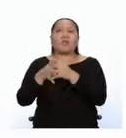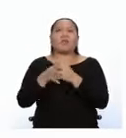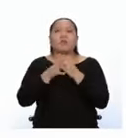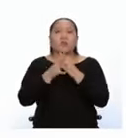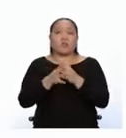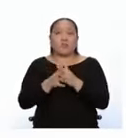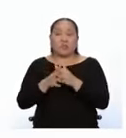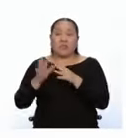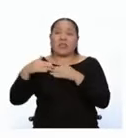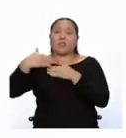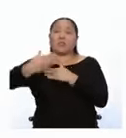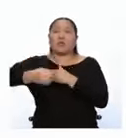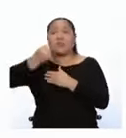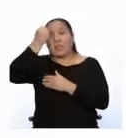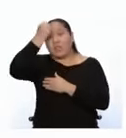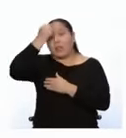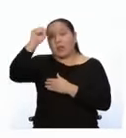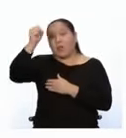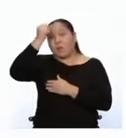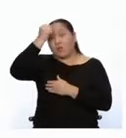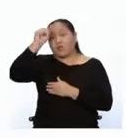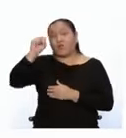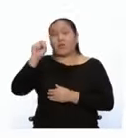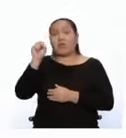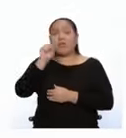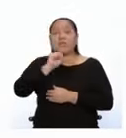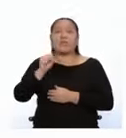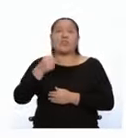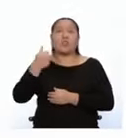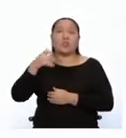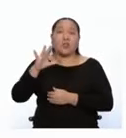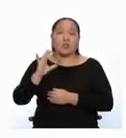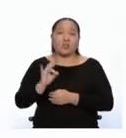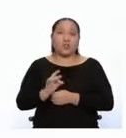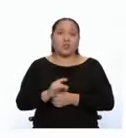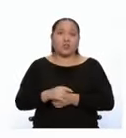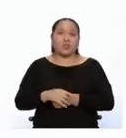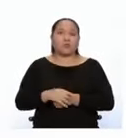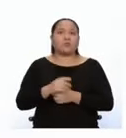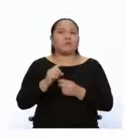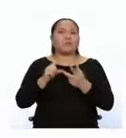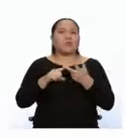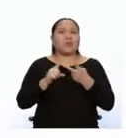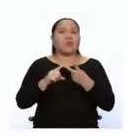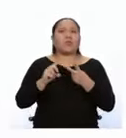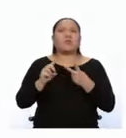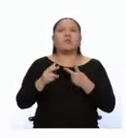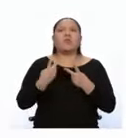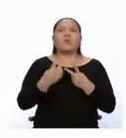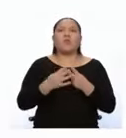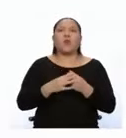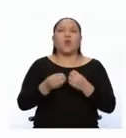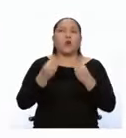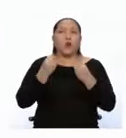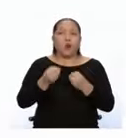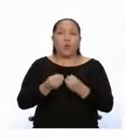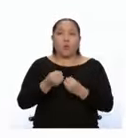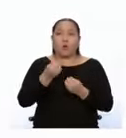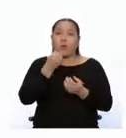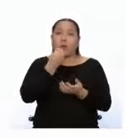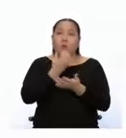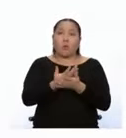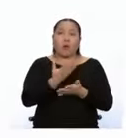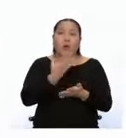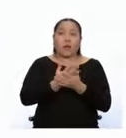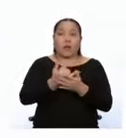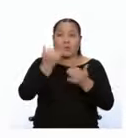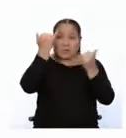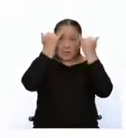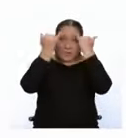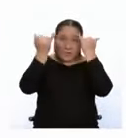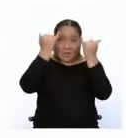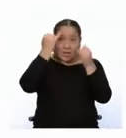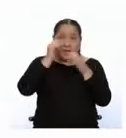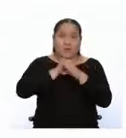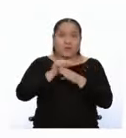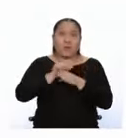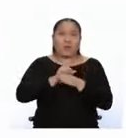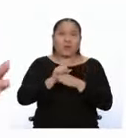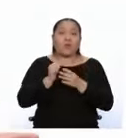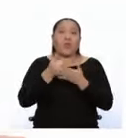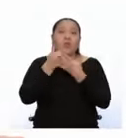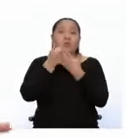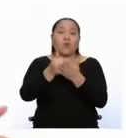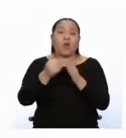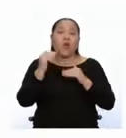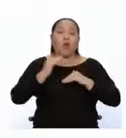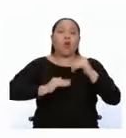del siglo XVIII? Y segundo, ¿cómo las diversas ideas y buenas prácticas nos ayudan a seguir construyéndonos como país?